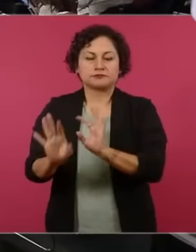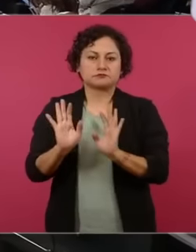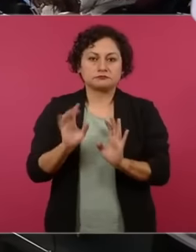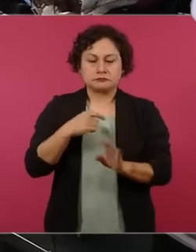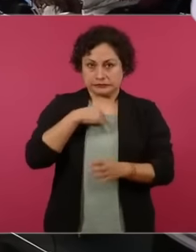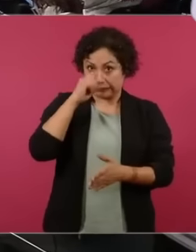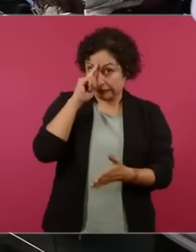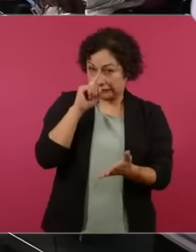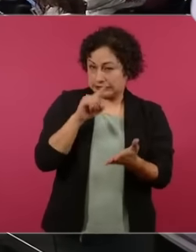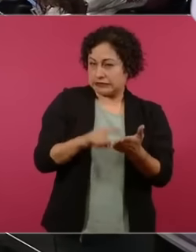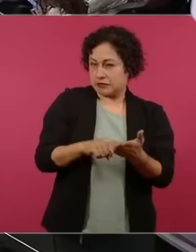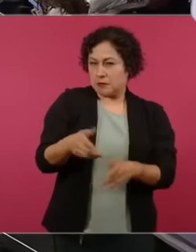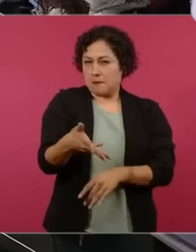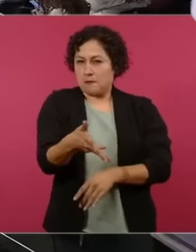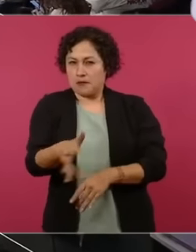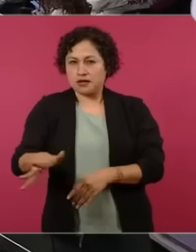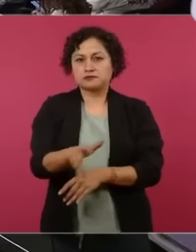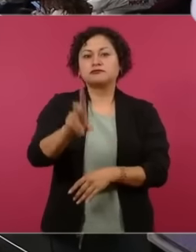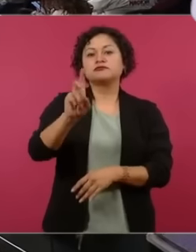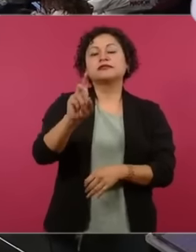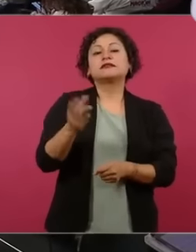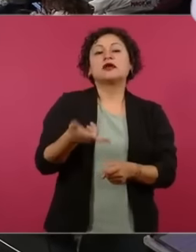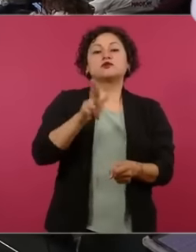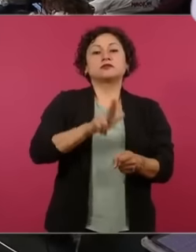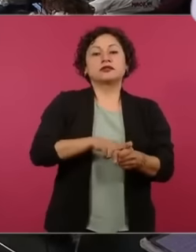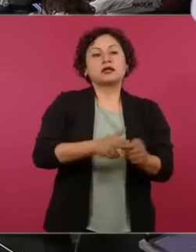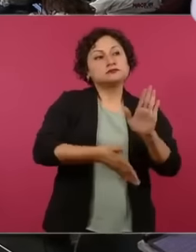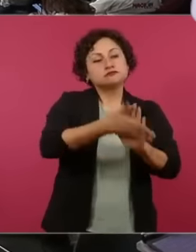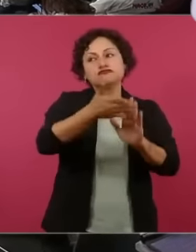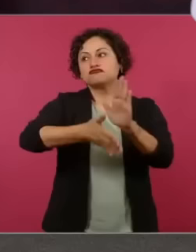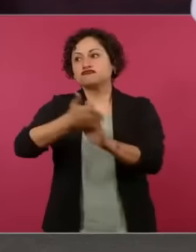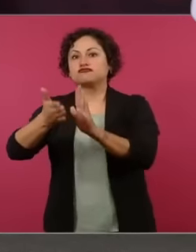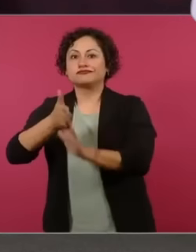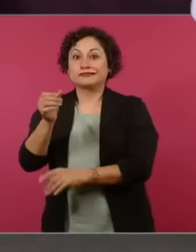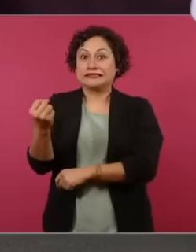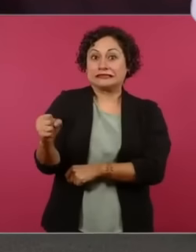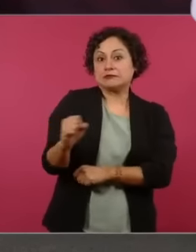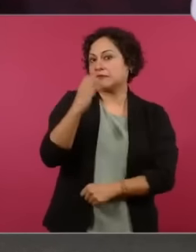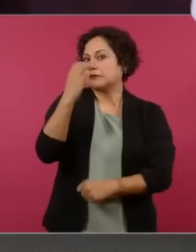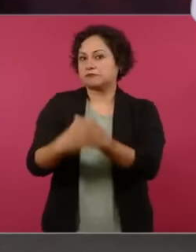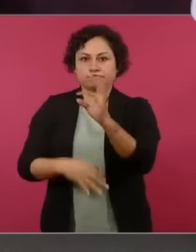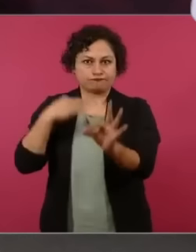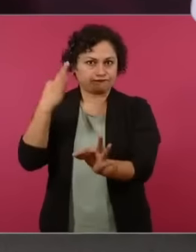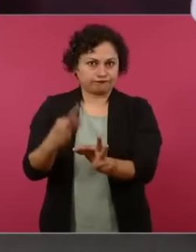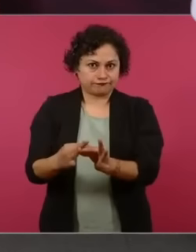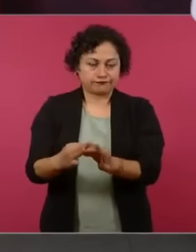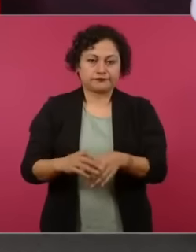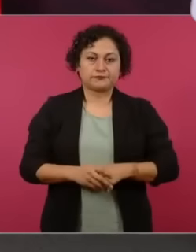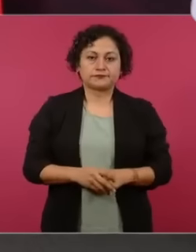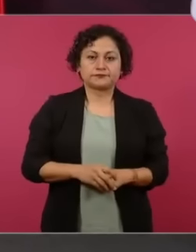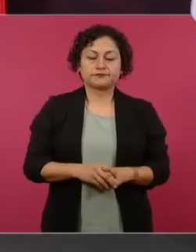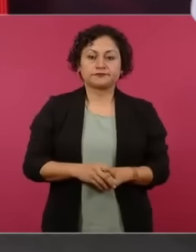está preparando algo muy especial que garantizará que este programa del cual estamos